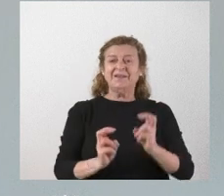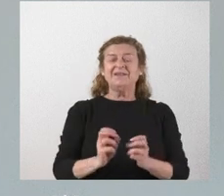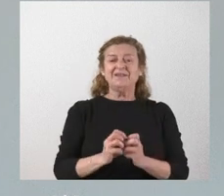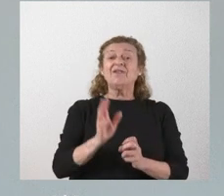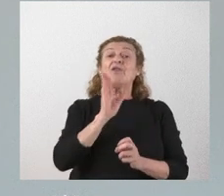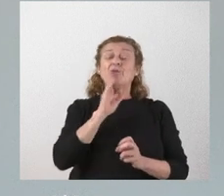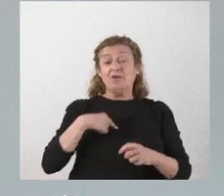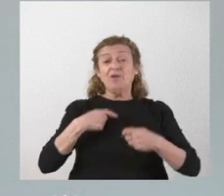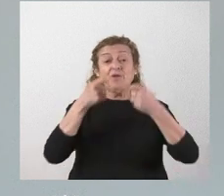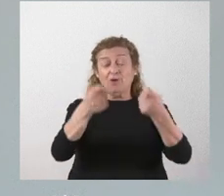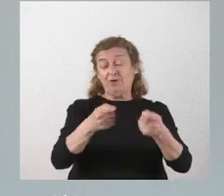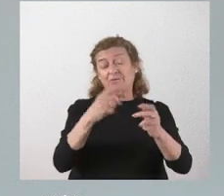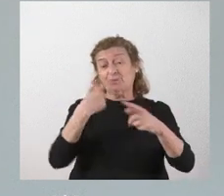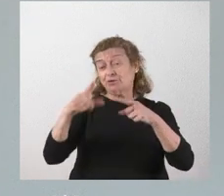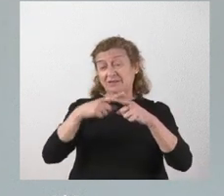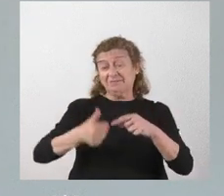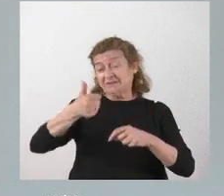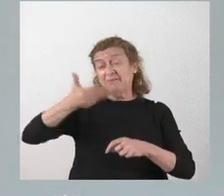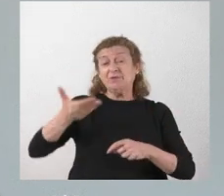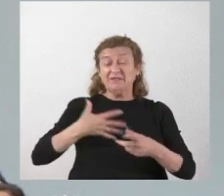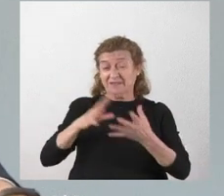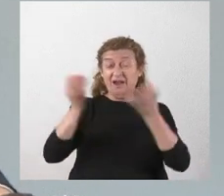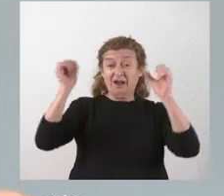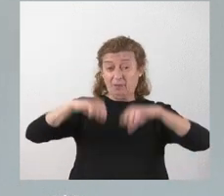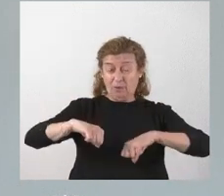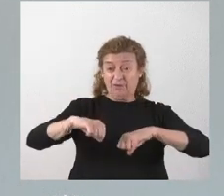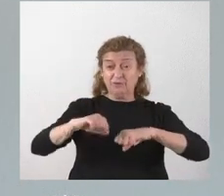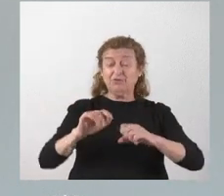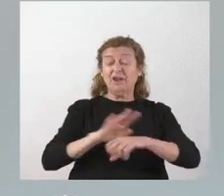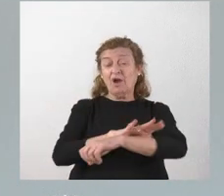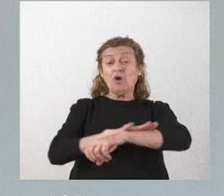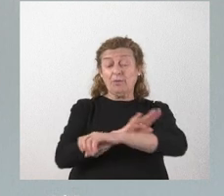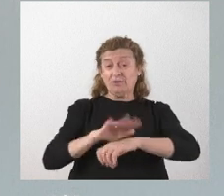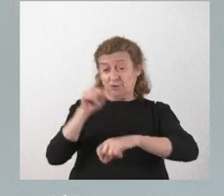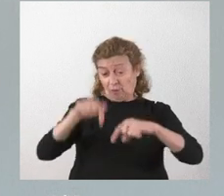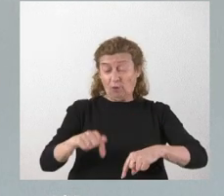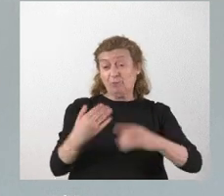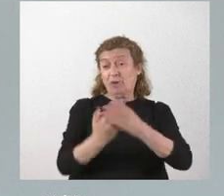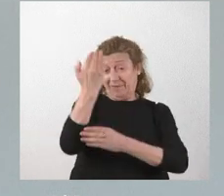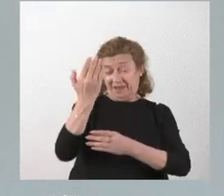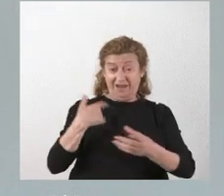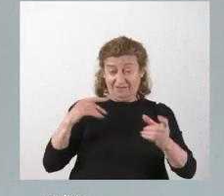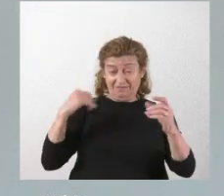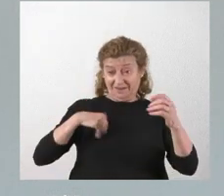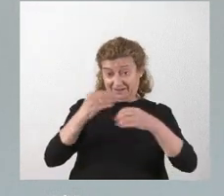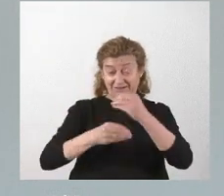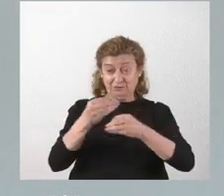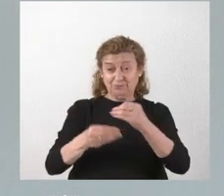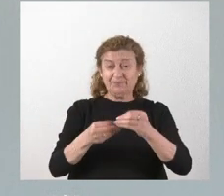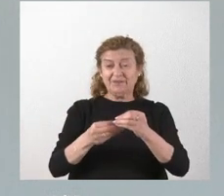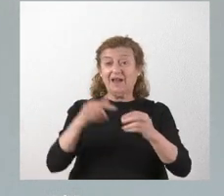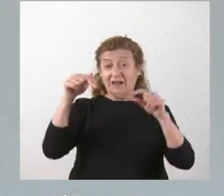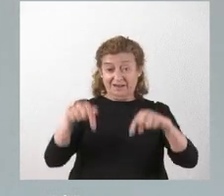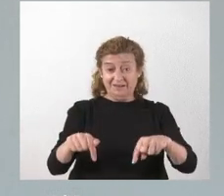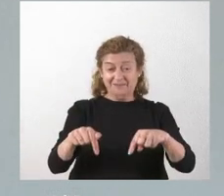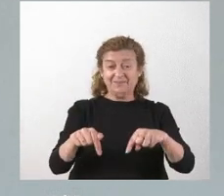donde les daremos traslados de los principales acuerdos del Consejo de Gobierno que hemos celebrado esta mañana aquí.